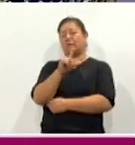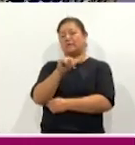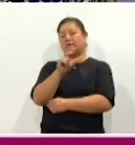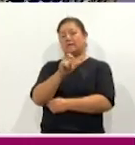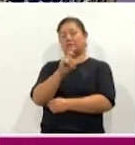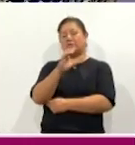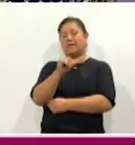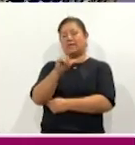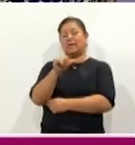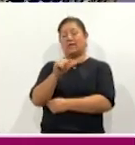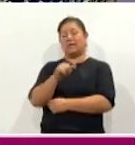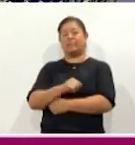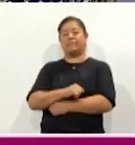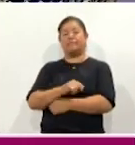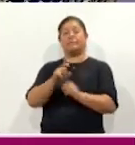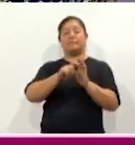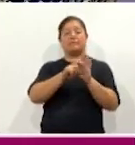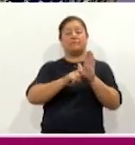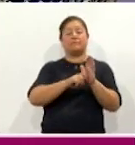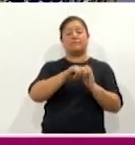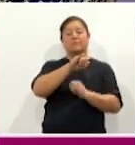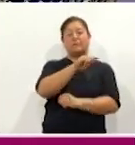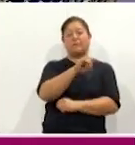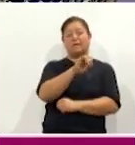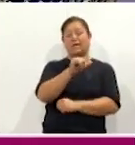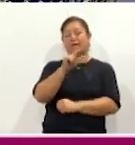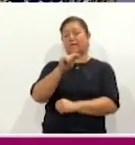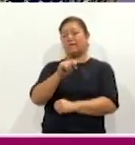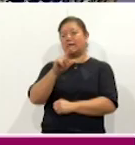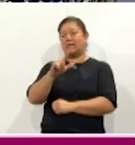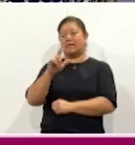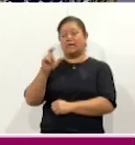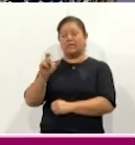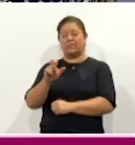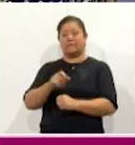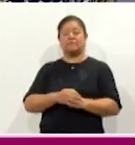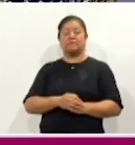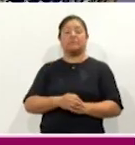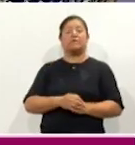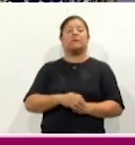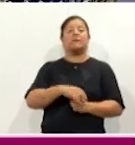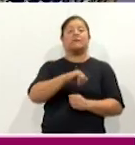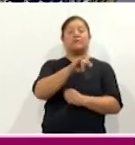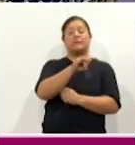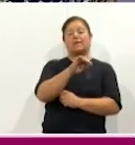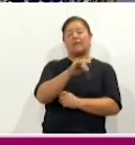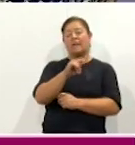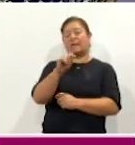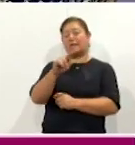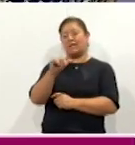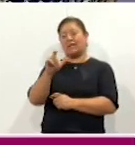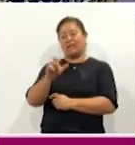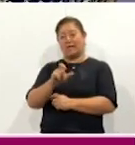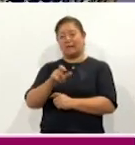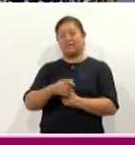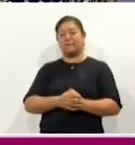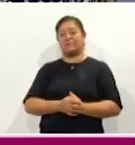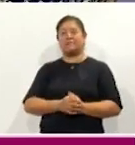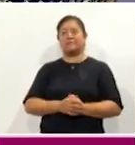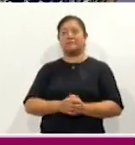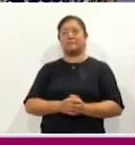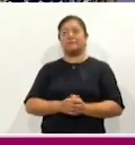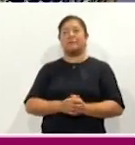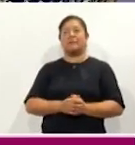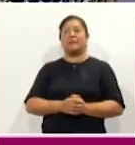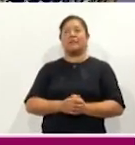en Instagram como ITEATLX y en TikTok como ITEATLAX. Y también tenemos una página de atención